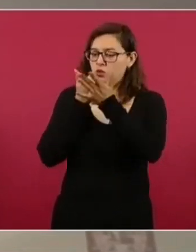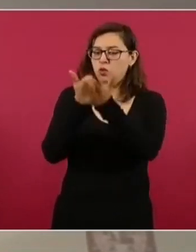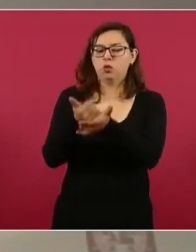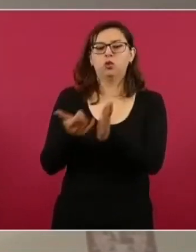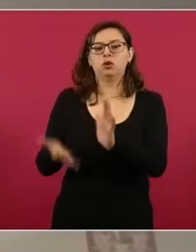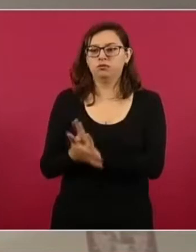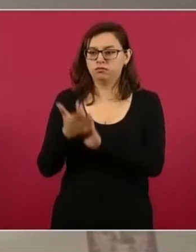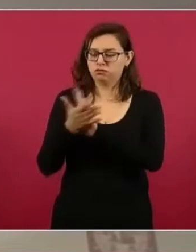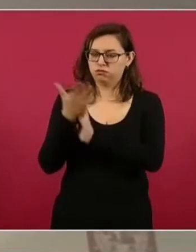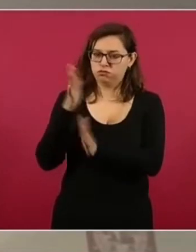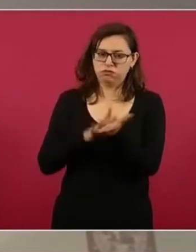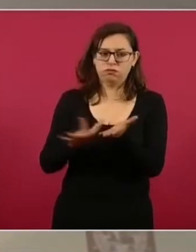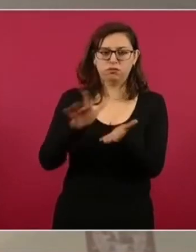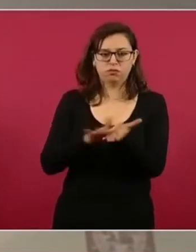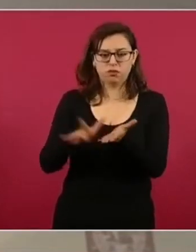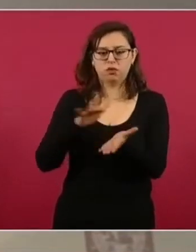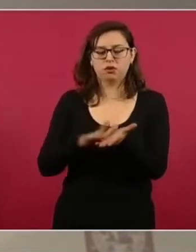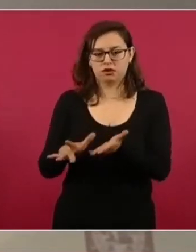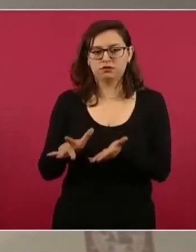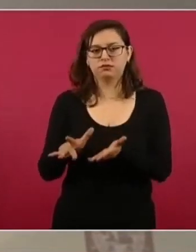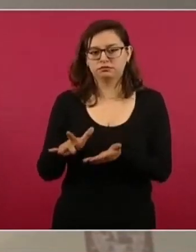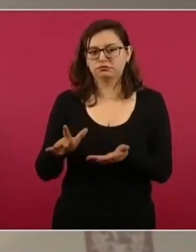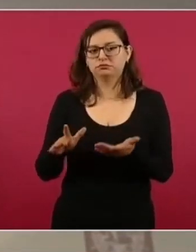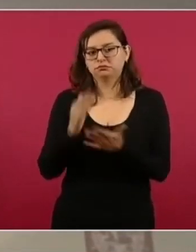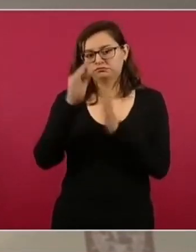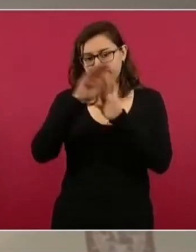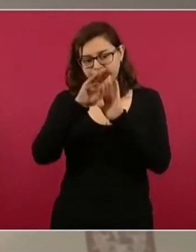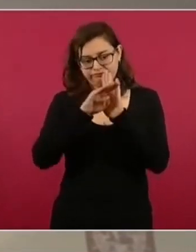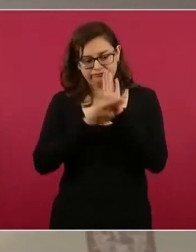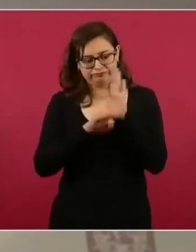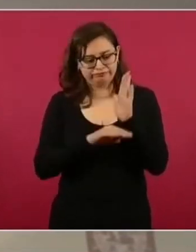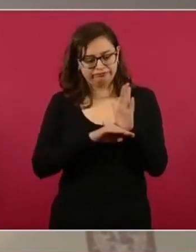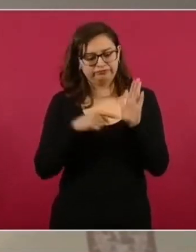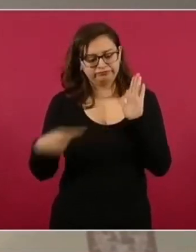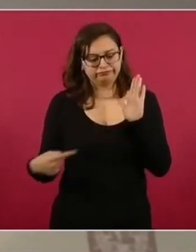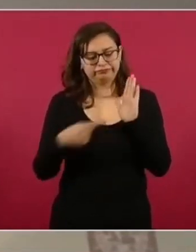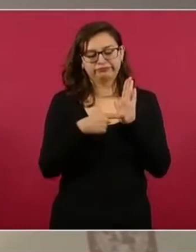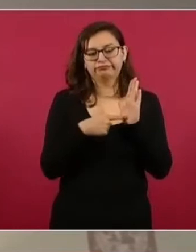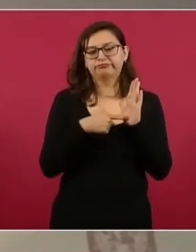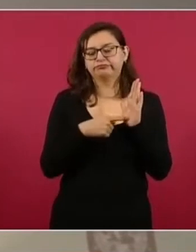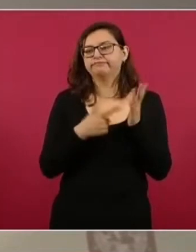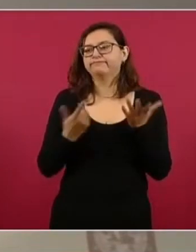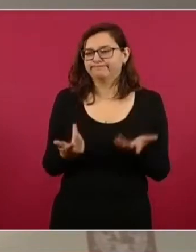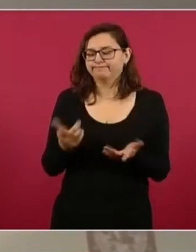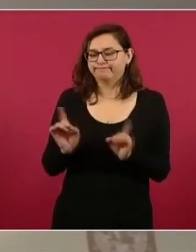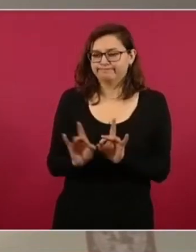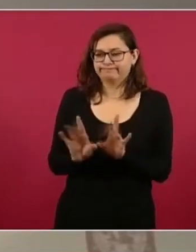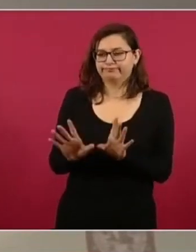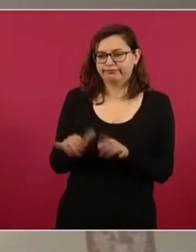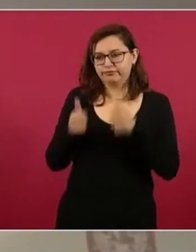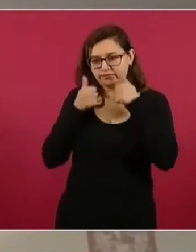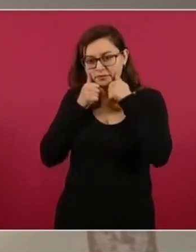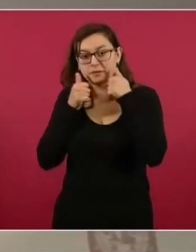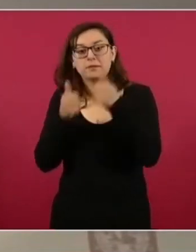que se requieren de acuerdo al programa para este tipo de eventualidades. Por el otro lado, también